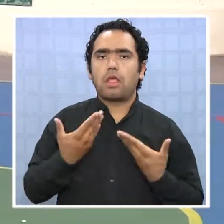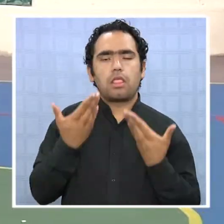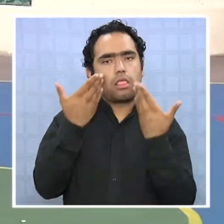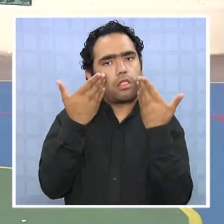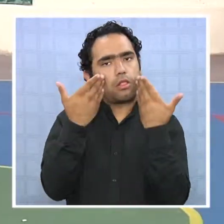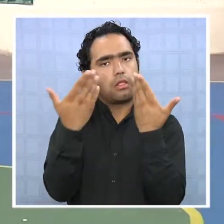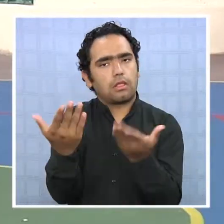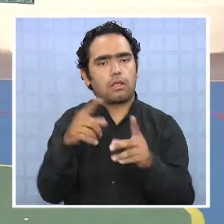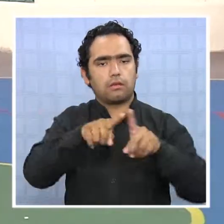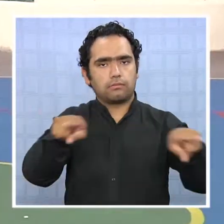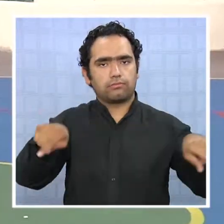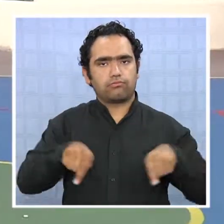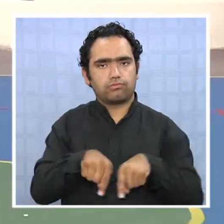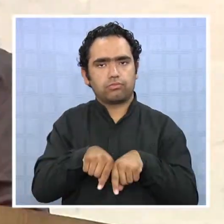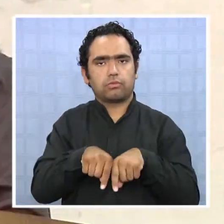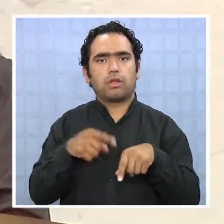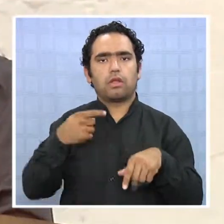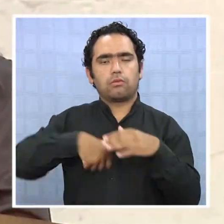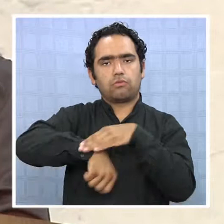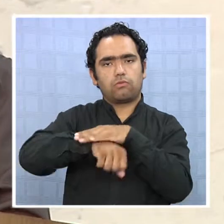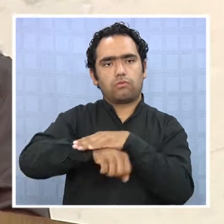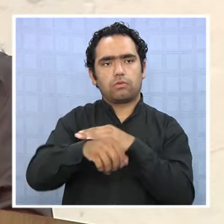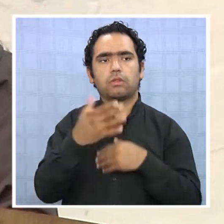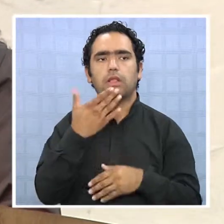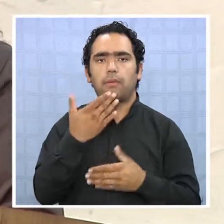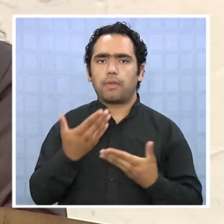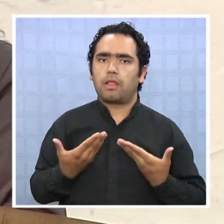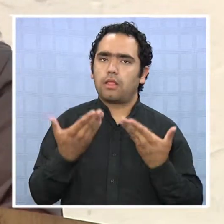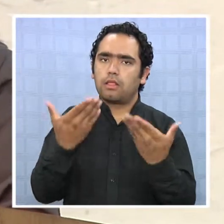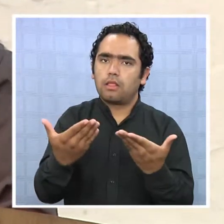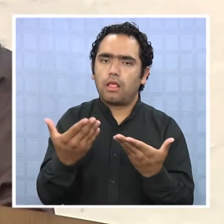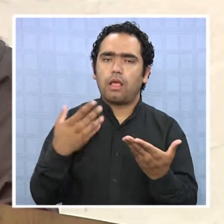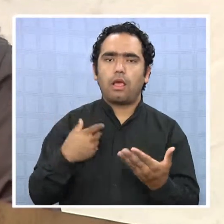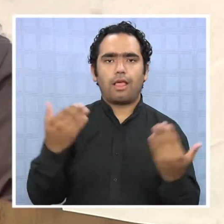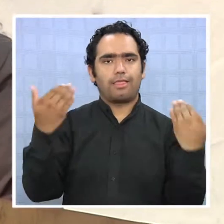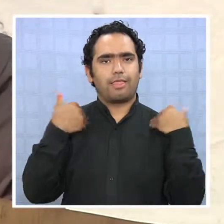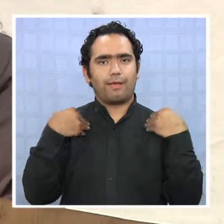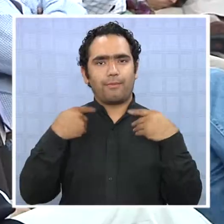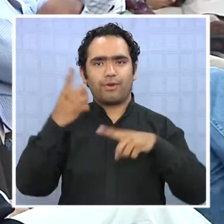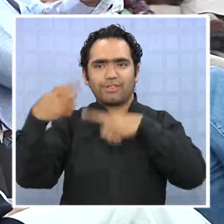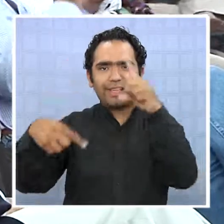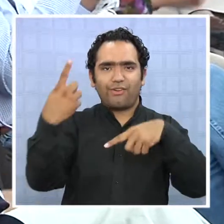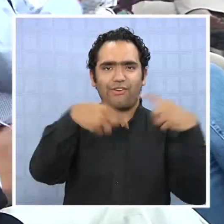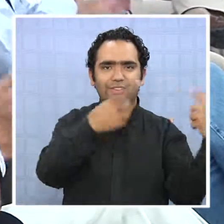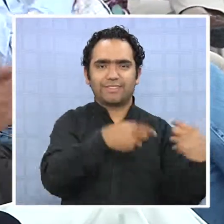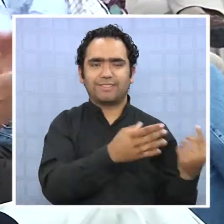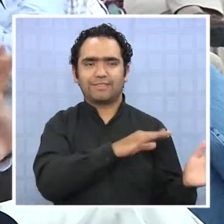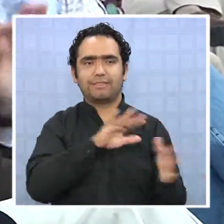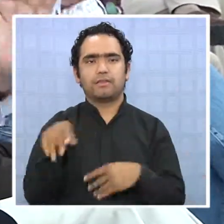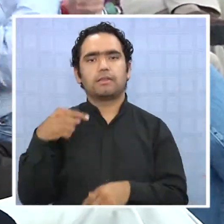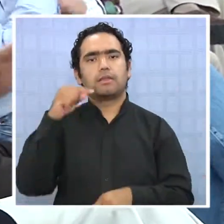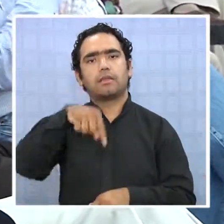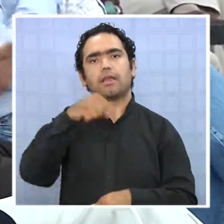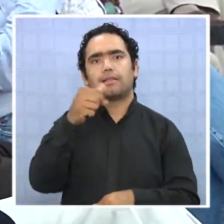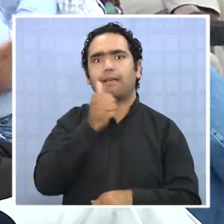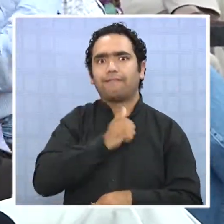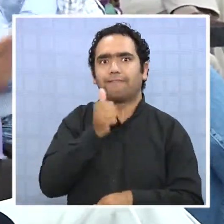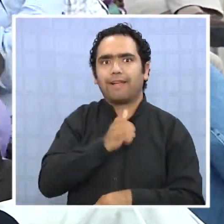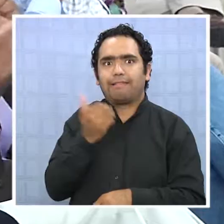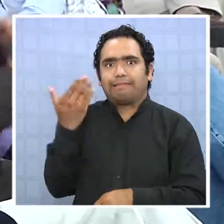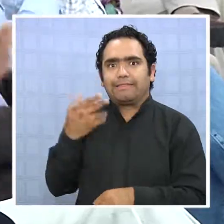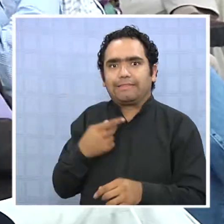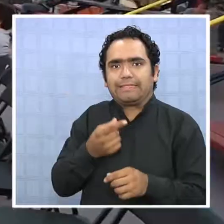entrega de esta remodelada multicancha, quienes además hicieron entrega de implementación deportiva. Esta nos estaba quedando por